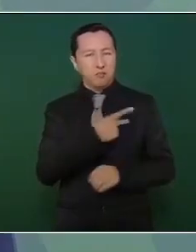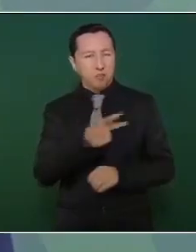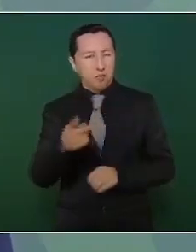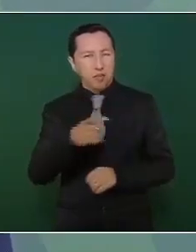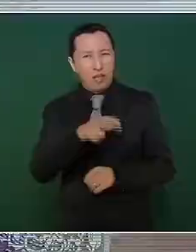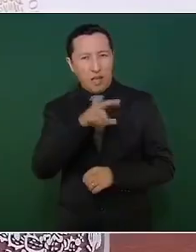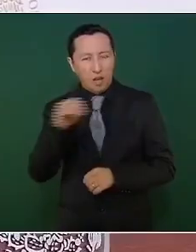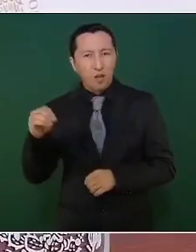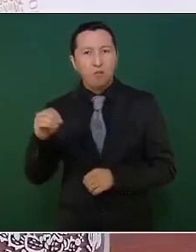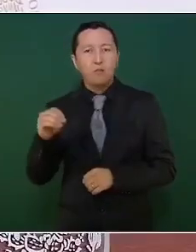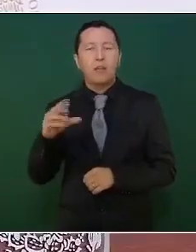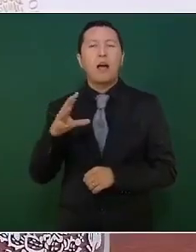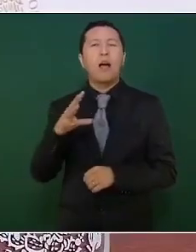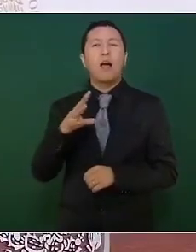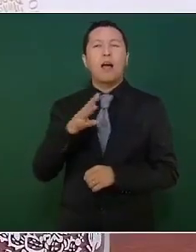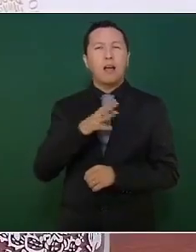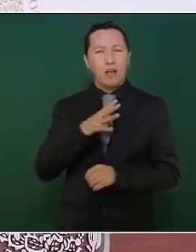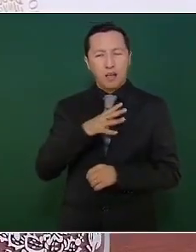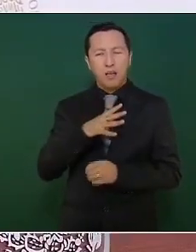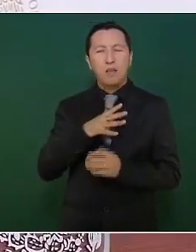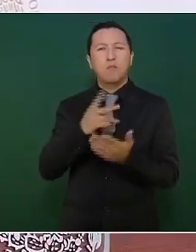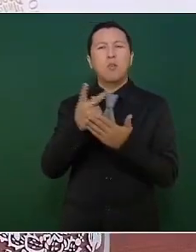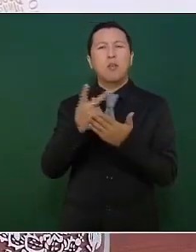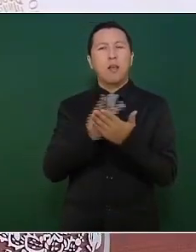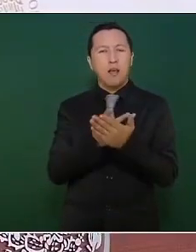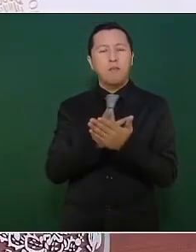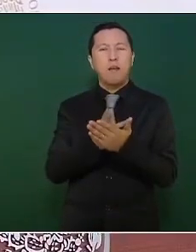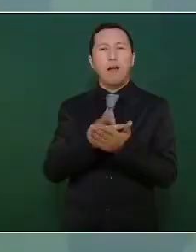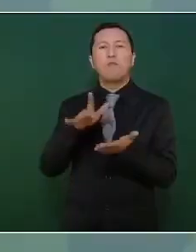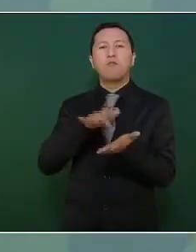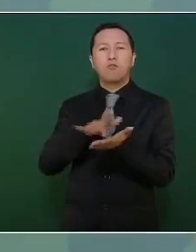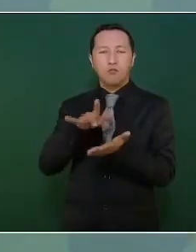cuando menos un programa de bienestar.